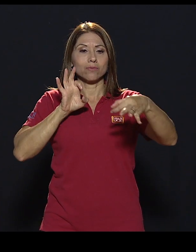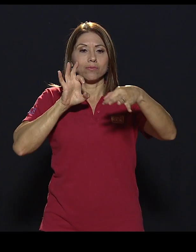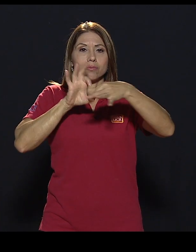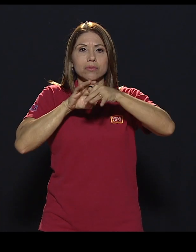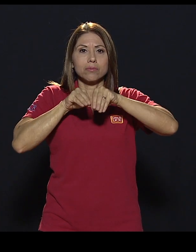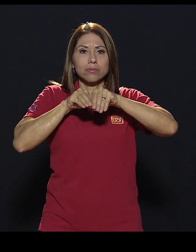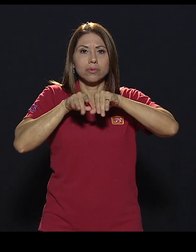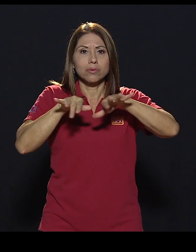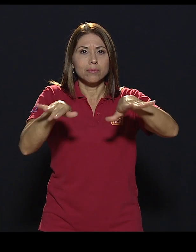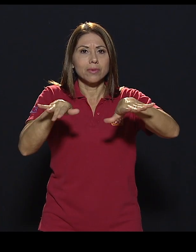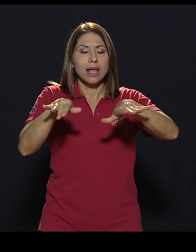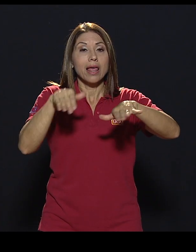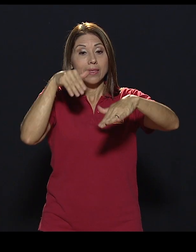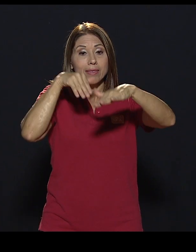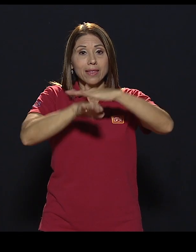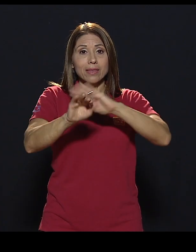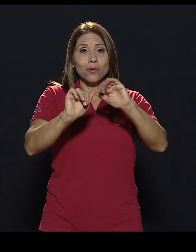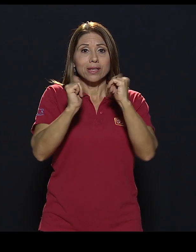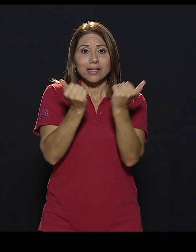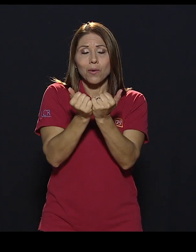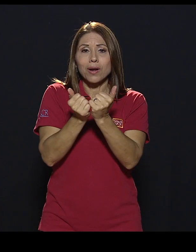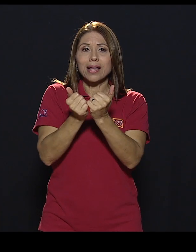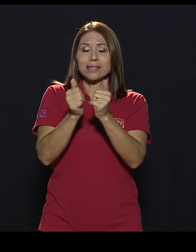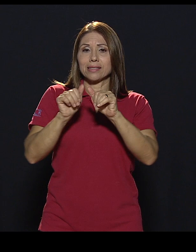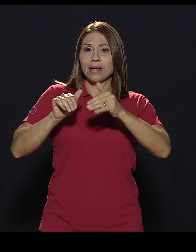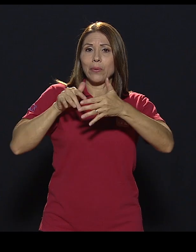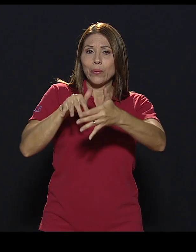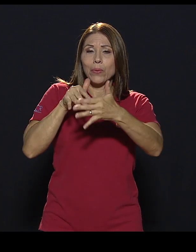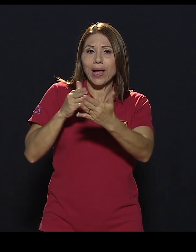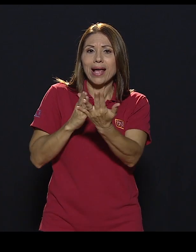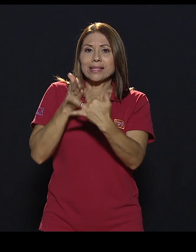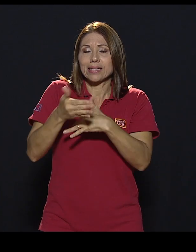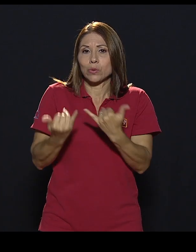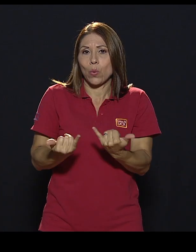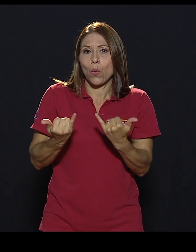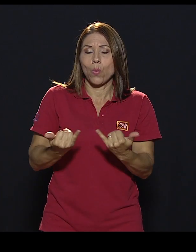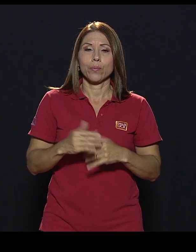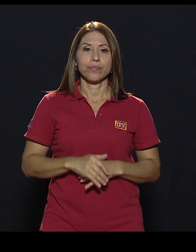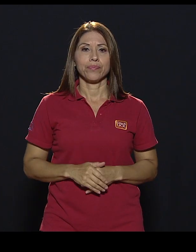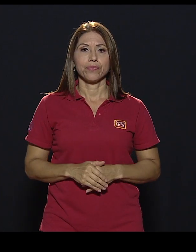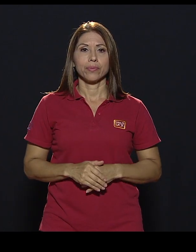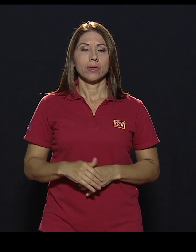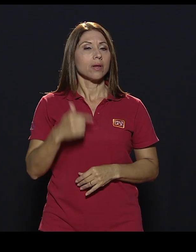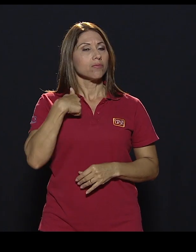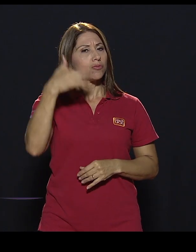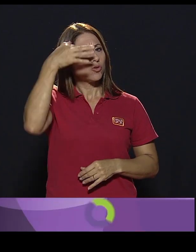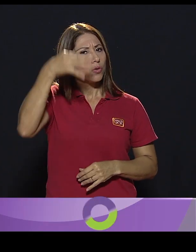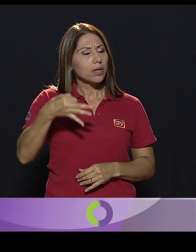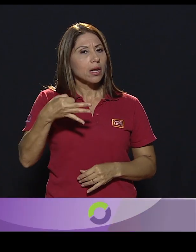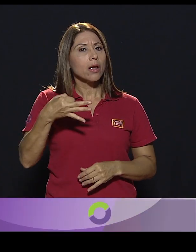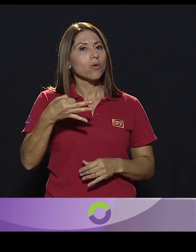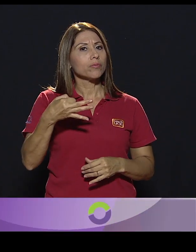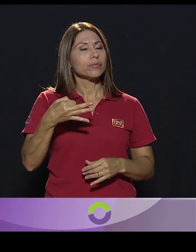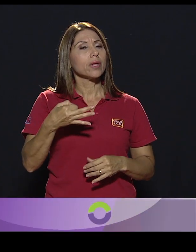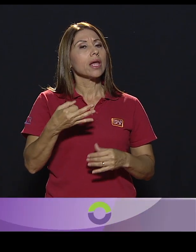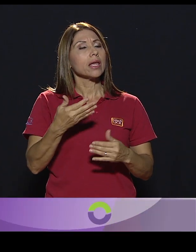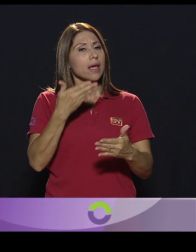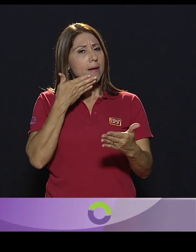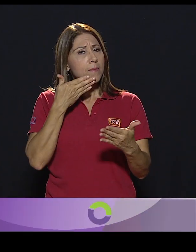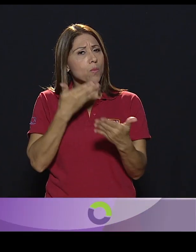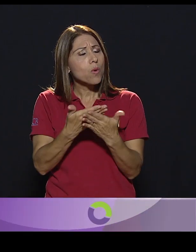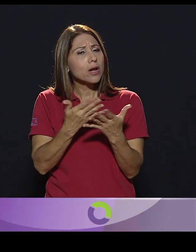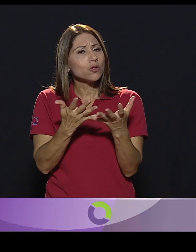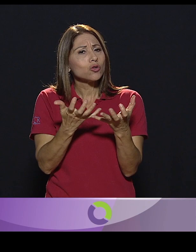discapacidad desde las aulas y desde el acceso que actualmente hay? Bueno, yo creo que los esfuerzos, si bien muy bien